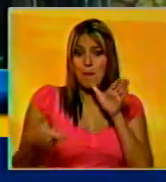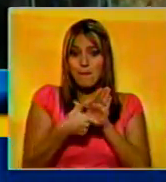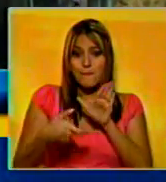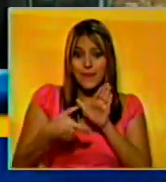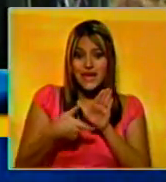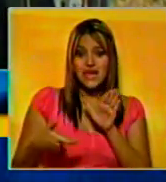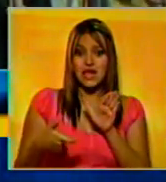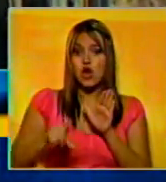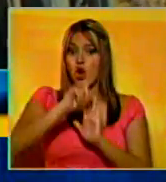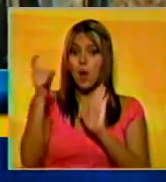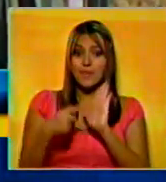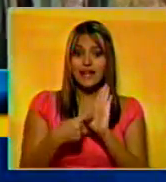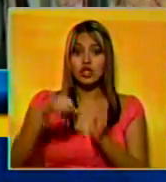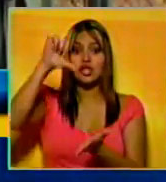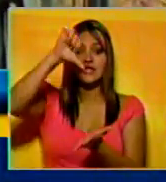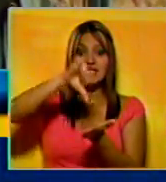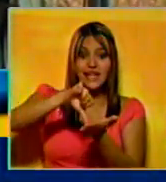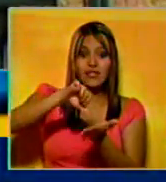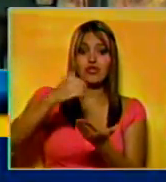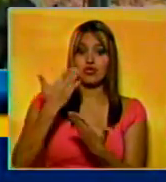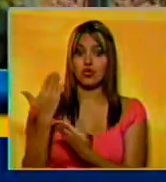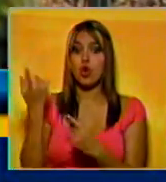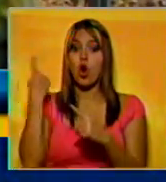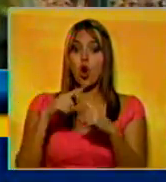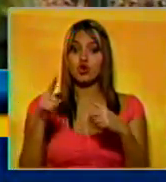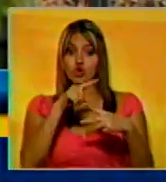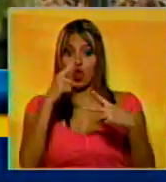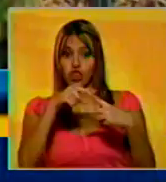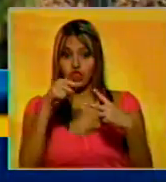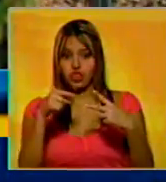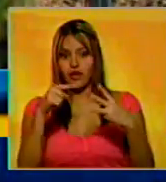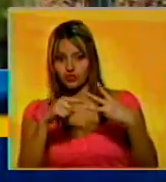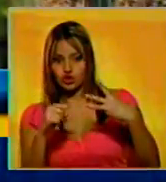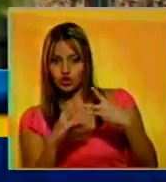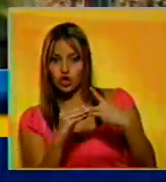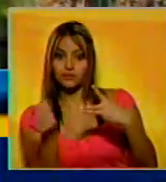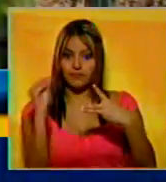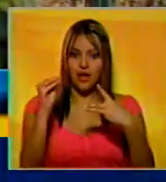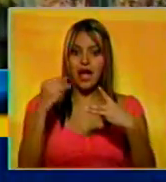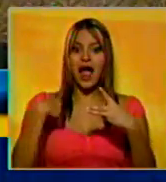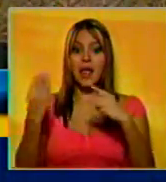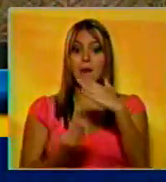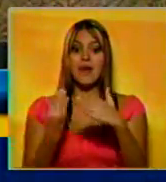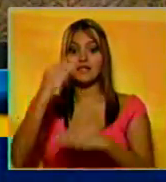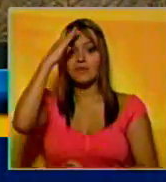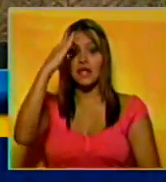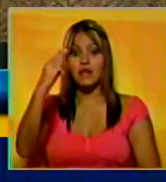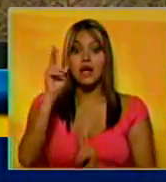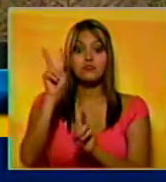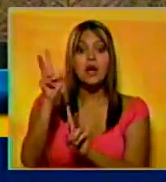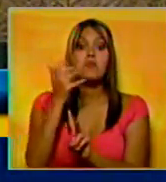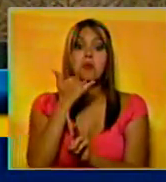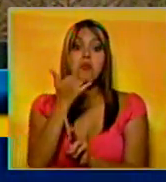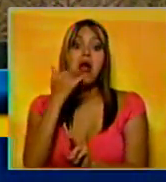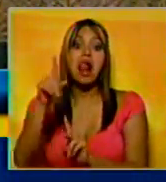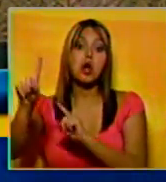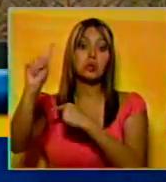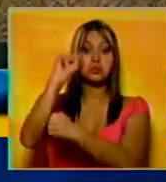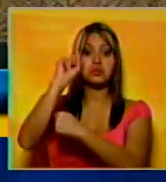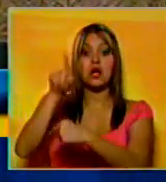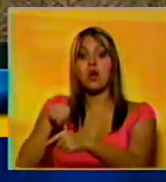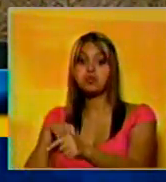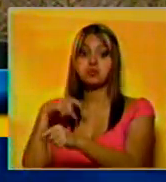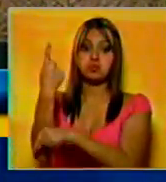se encuentran en el centro de la capital y otras dos son preparadas en bases militares de la región ante el posible lanzamiento de un